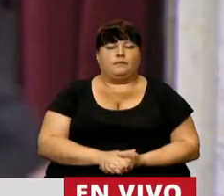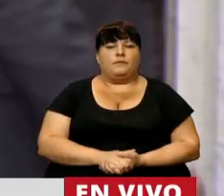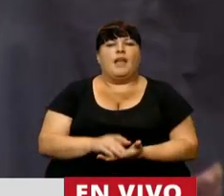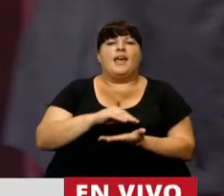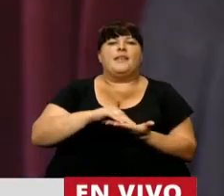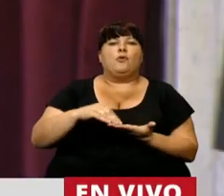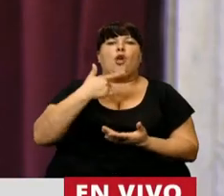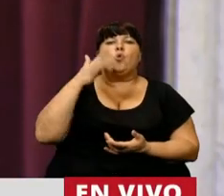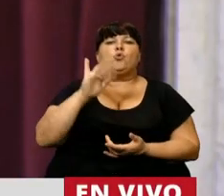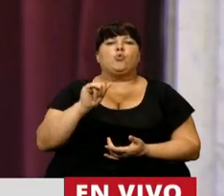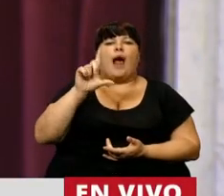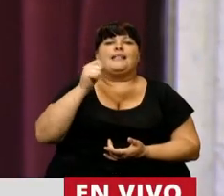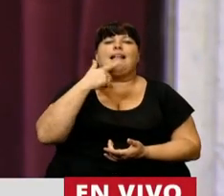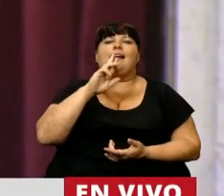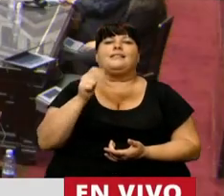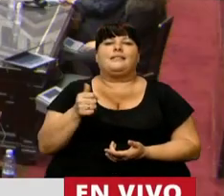Diputado Sores Lastra.